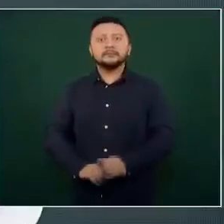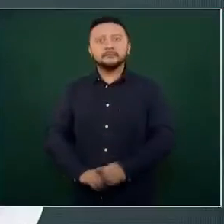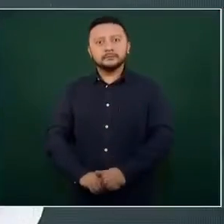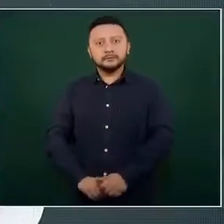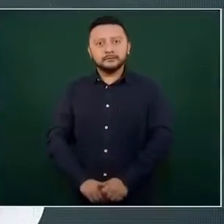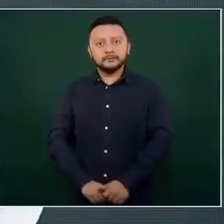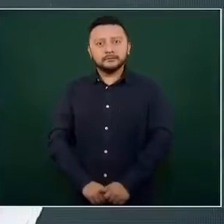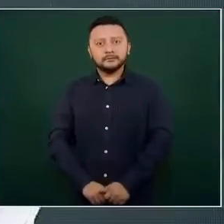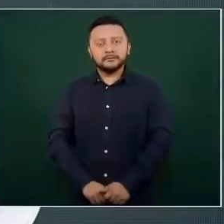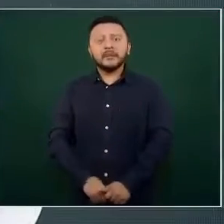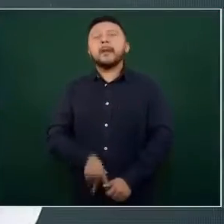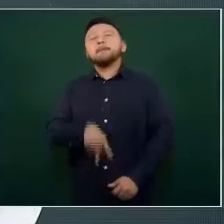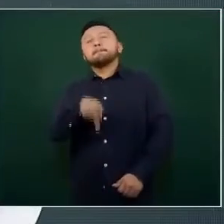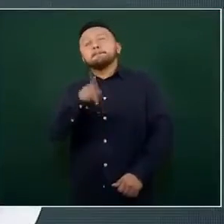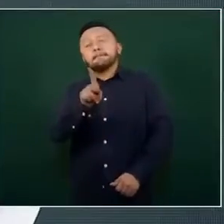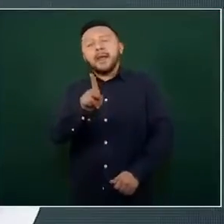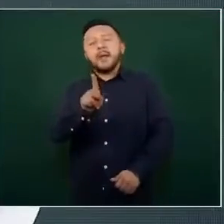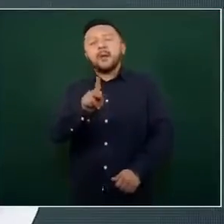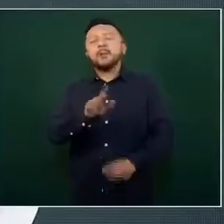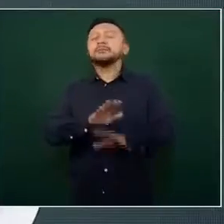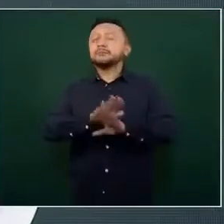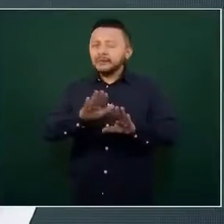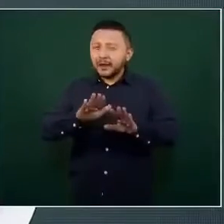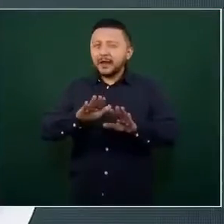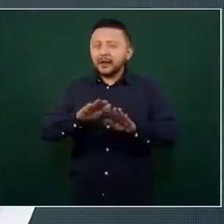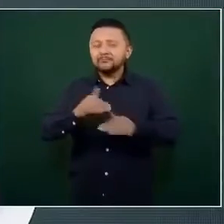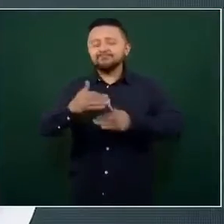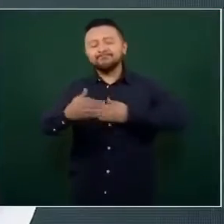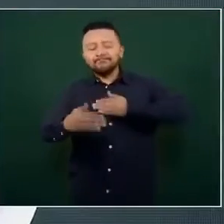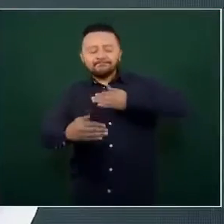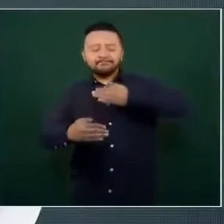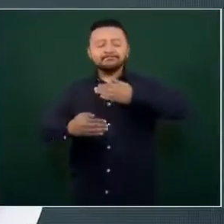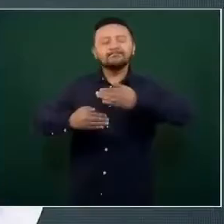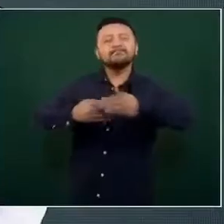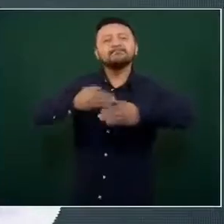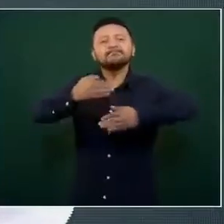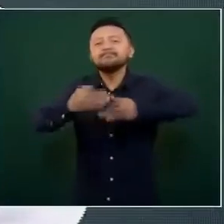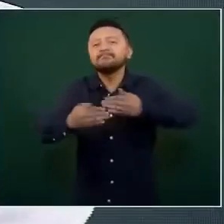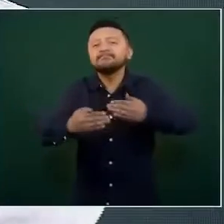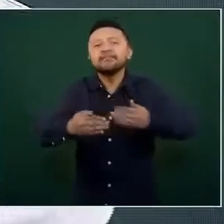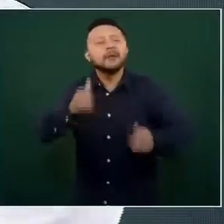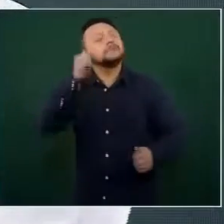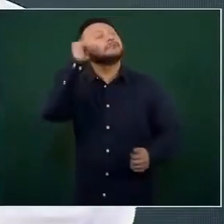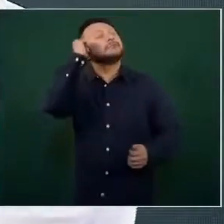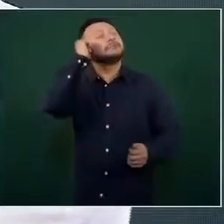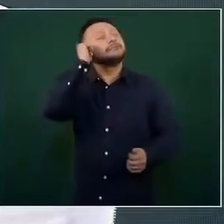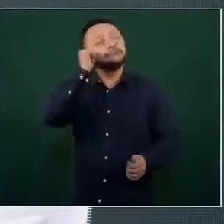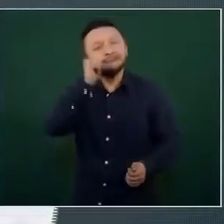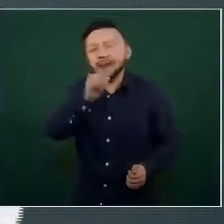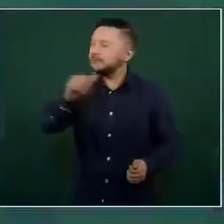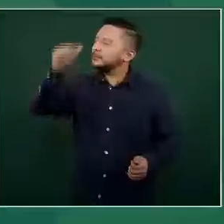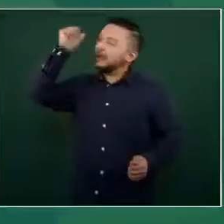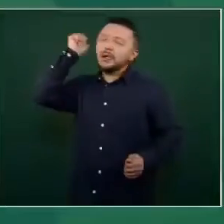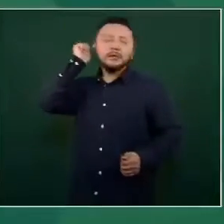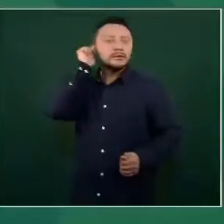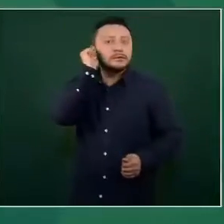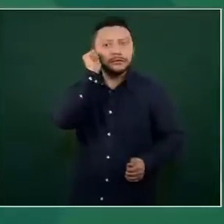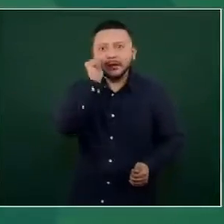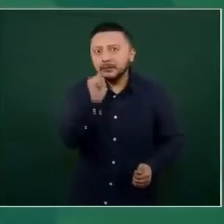pero vamos a ir hacia adelante. Siempre, siempre